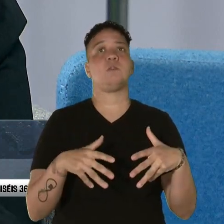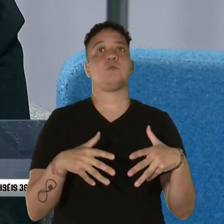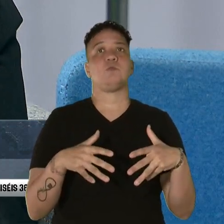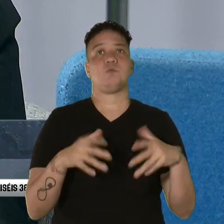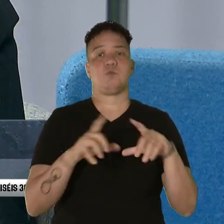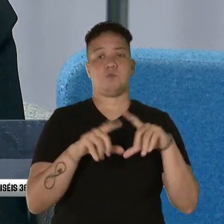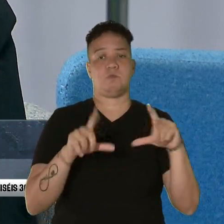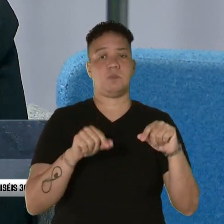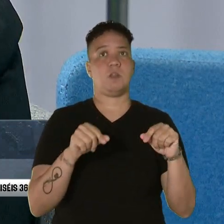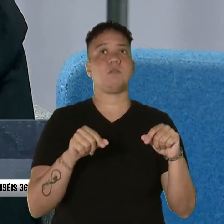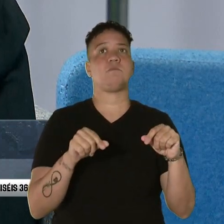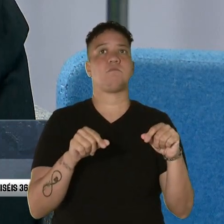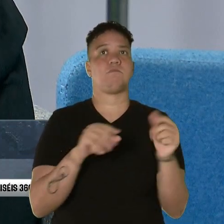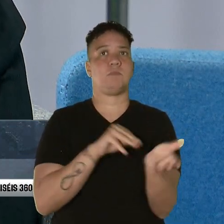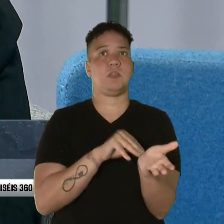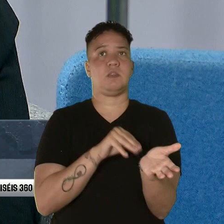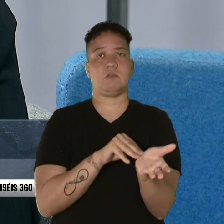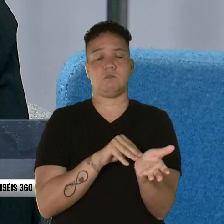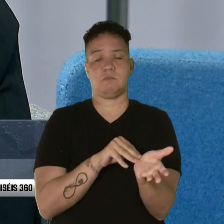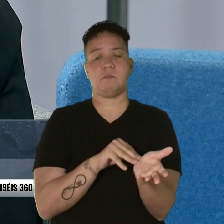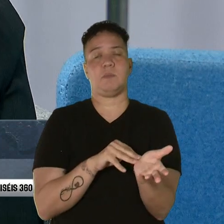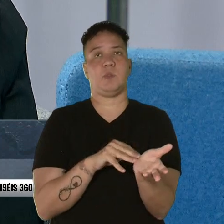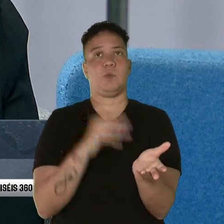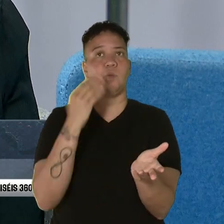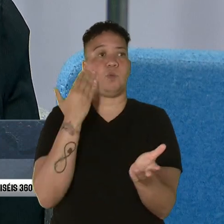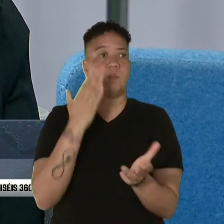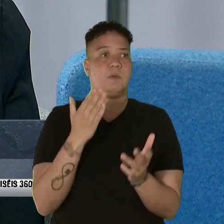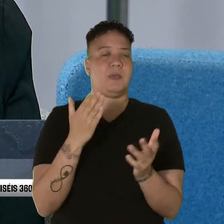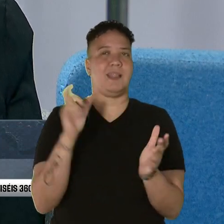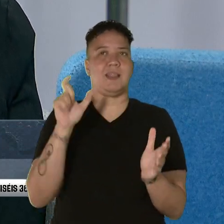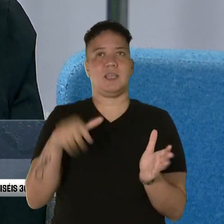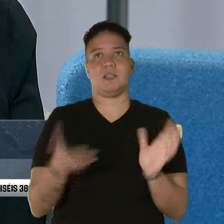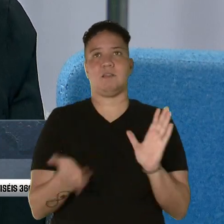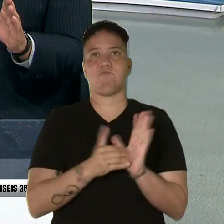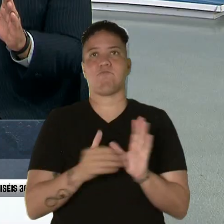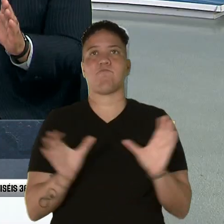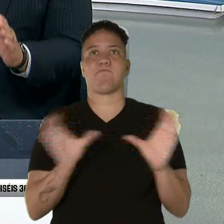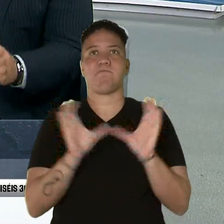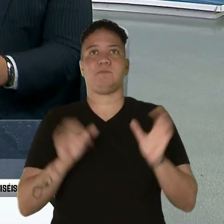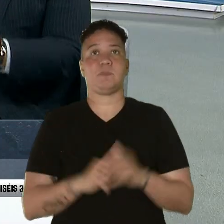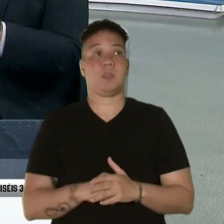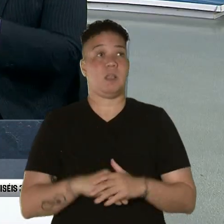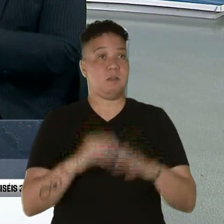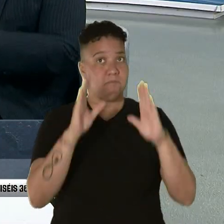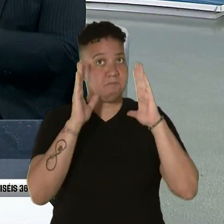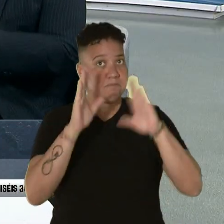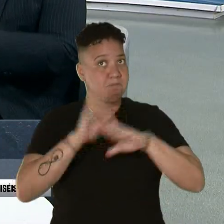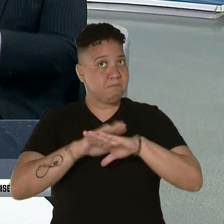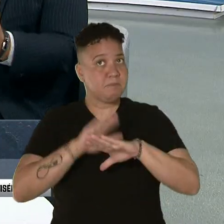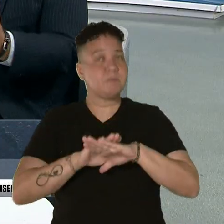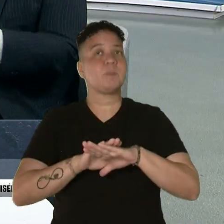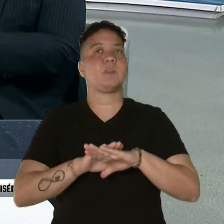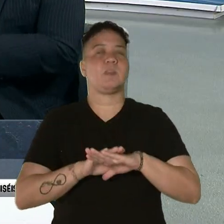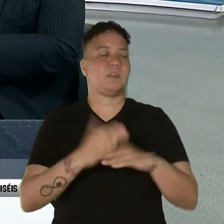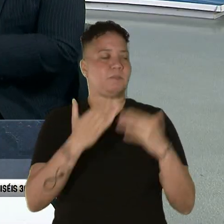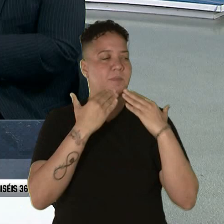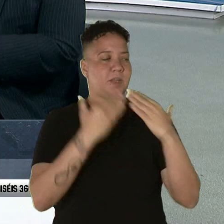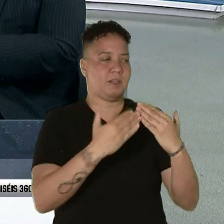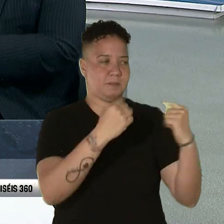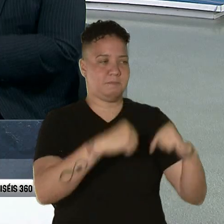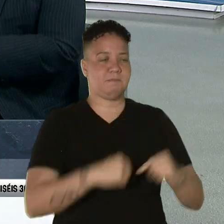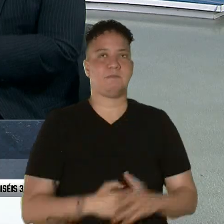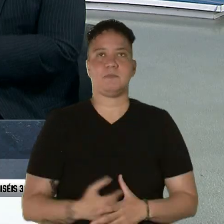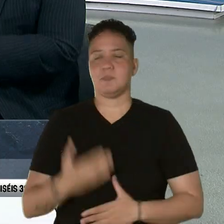por no saber que tienen que recertificarse. Muy atentos, la advertencia está hecha y nosotros como siempre, Marina, muy agradecidos. Gracias,